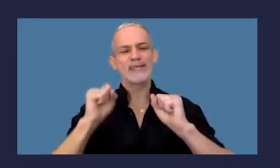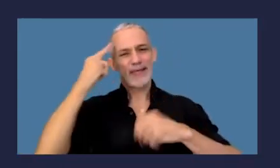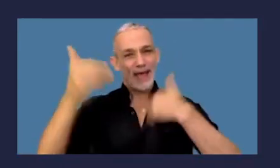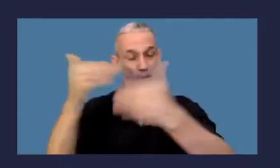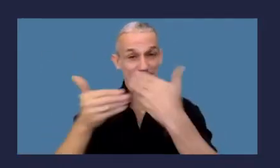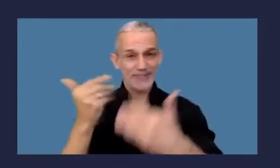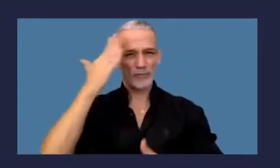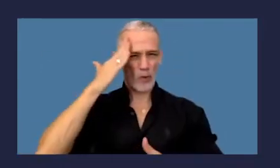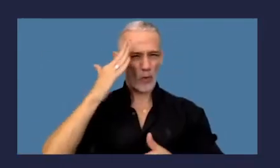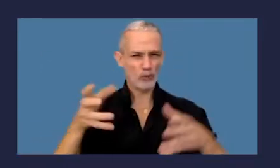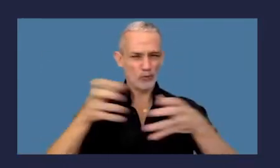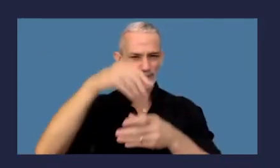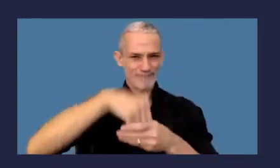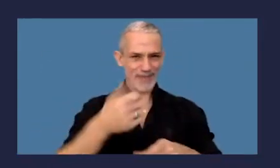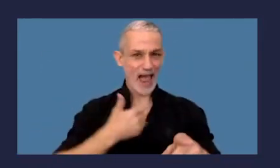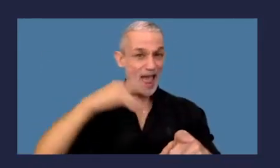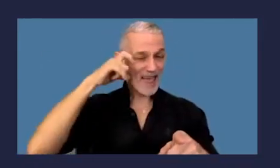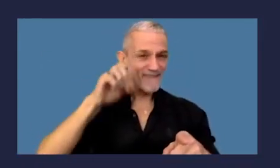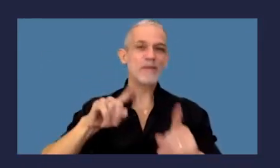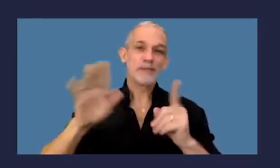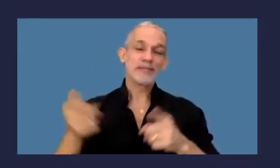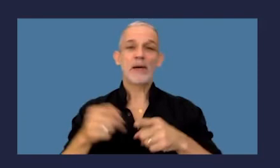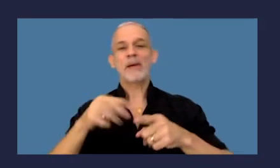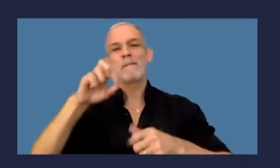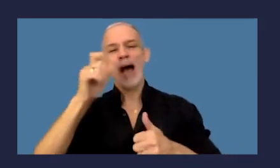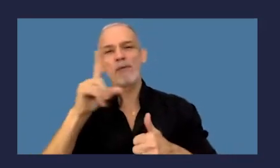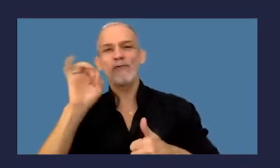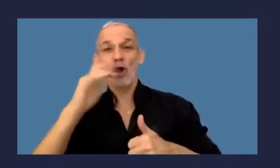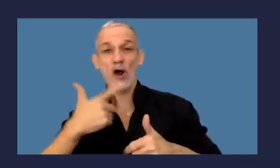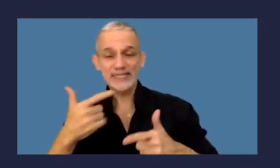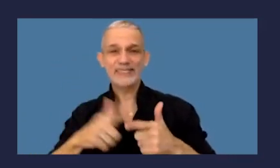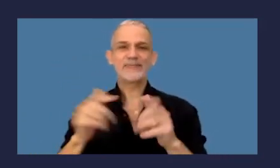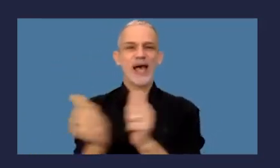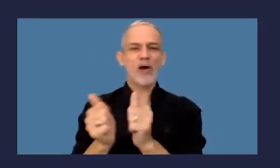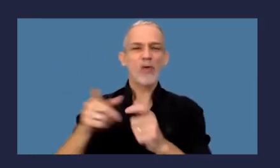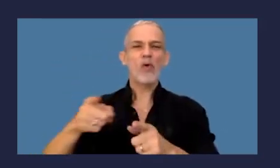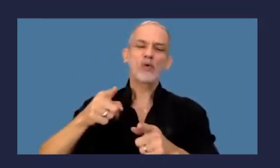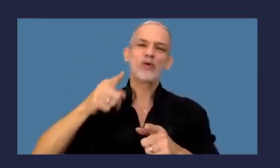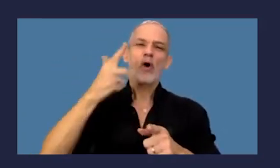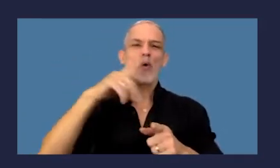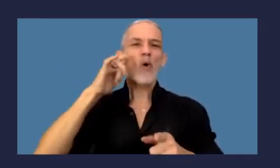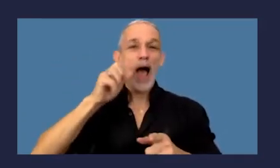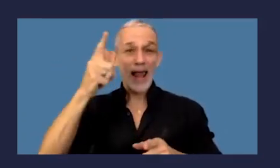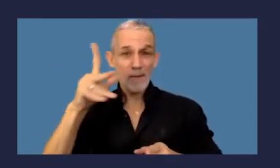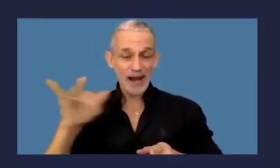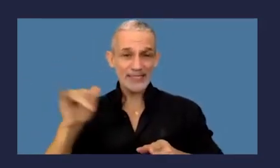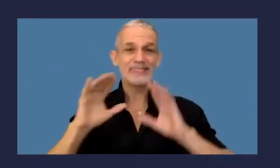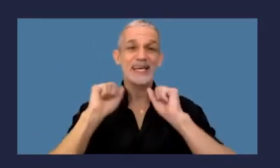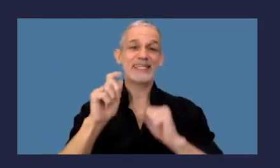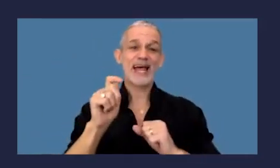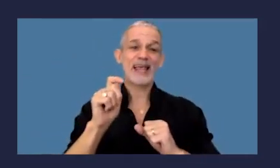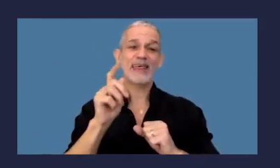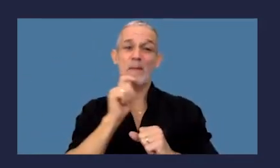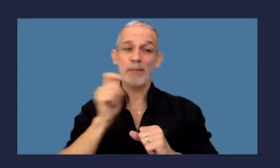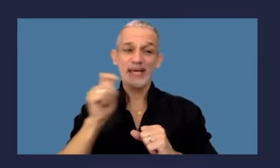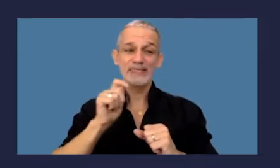Capacitación y Cultura y también a nuestro Secretario General Pablo Flores, a la Junta Hugo Álvarez, al Secretario de Prensa, Perdón, a